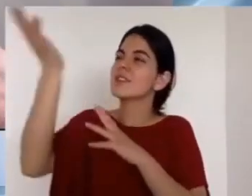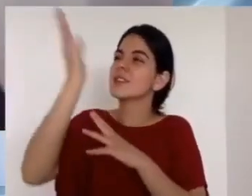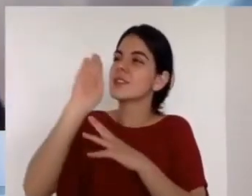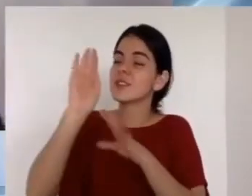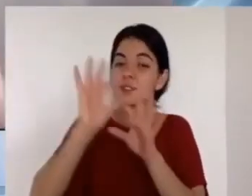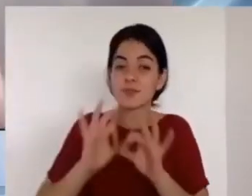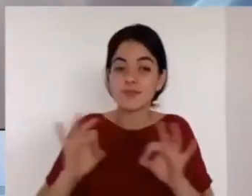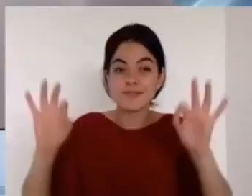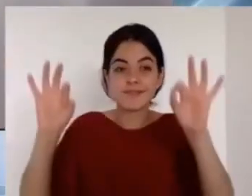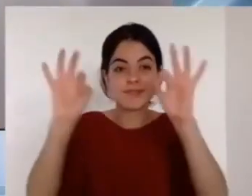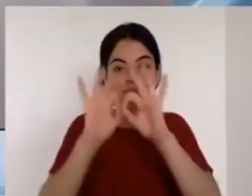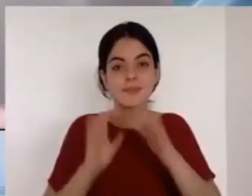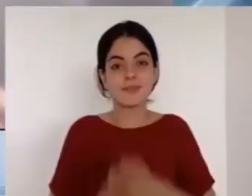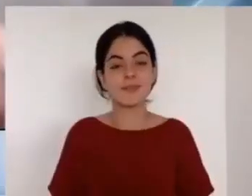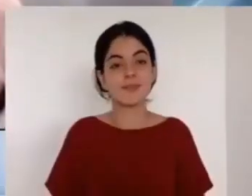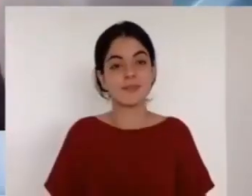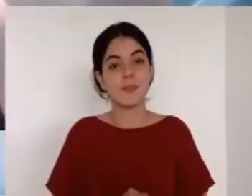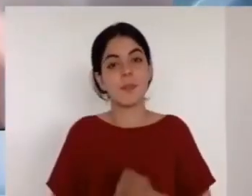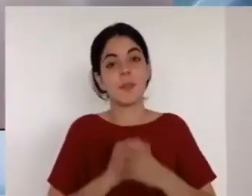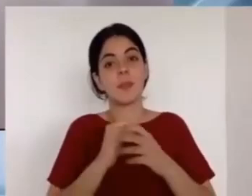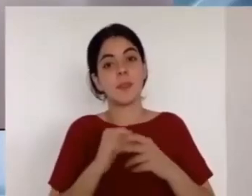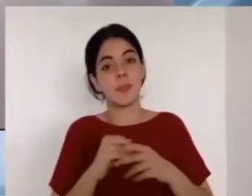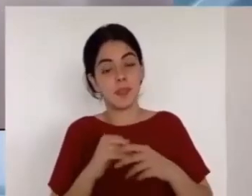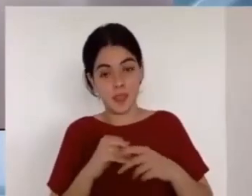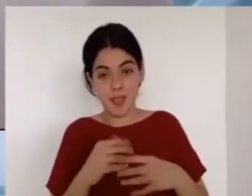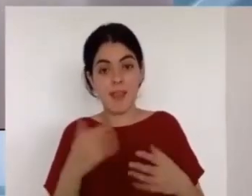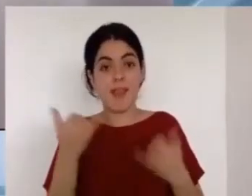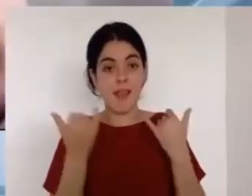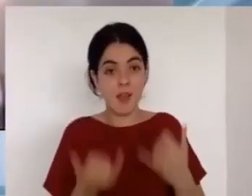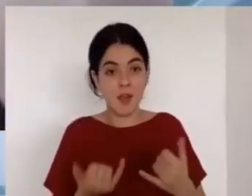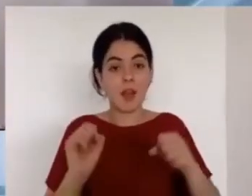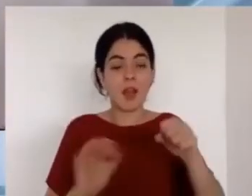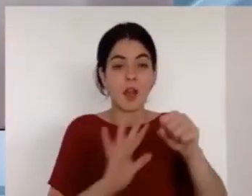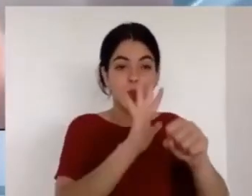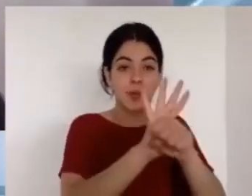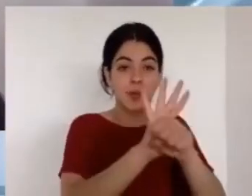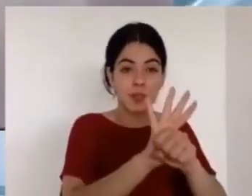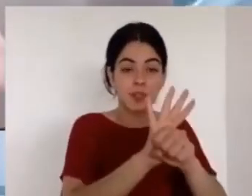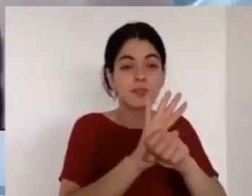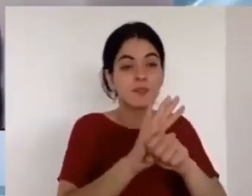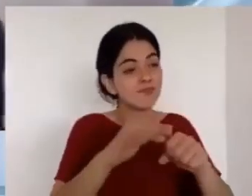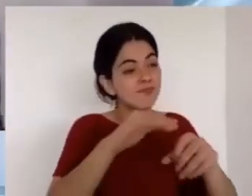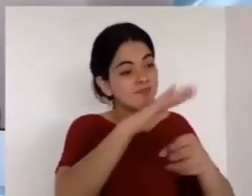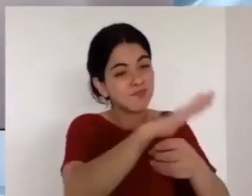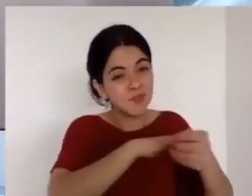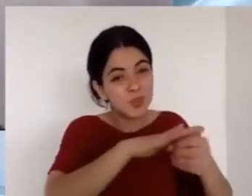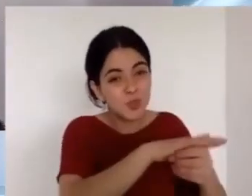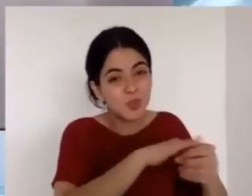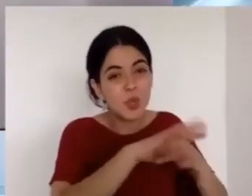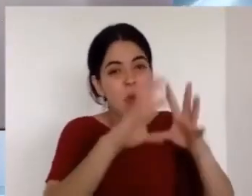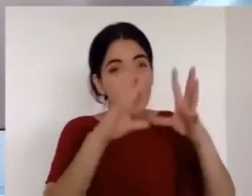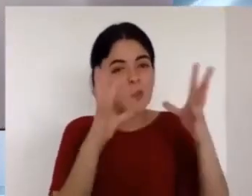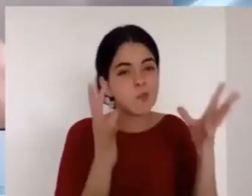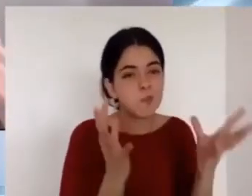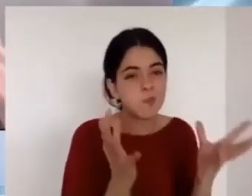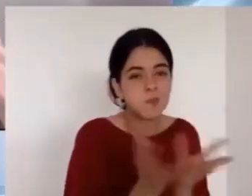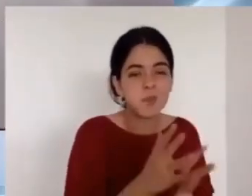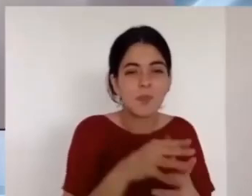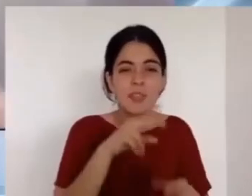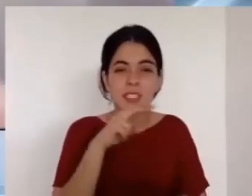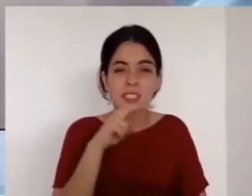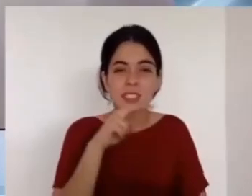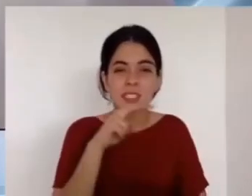pueblo buscando su rostro un pueblo convertido y por eso convencido que nuestro